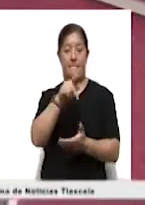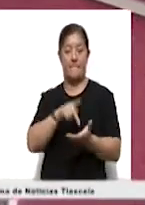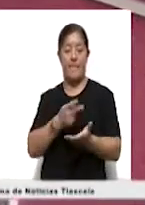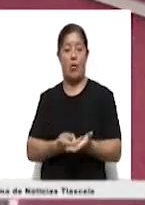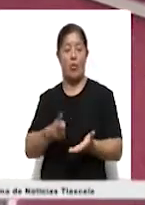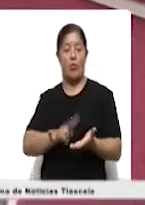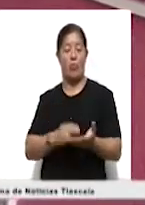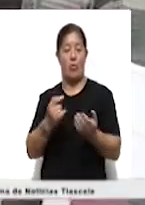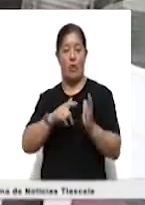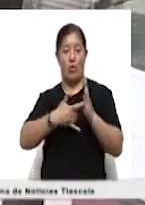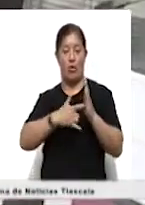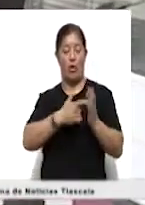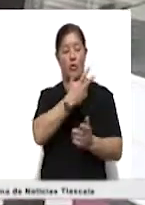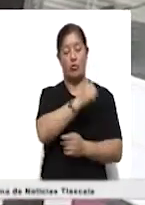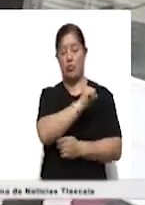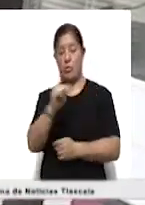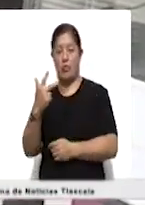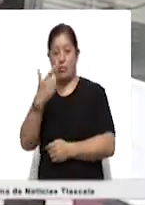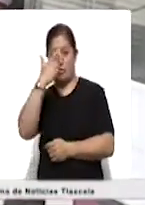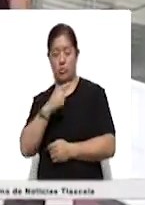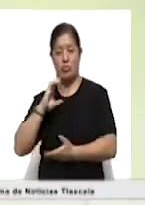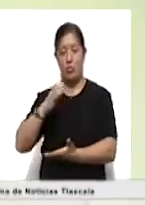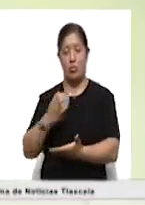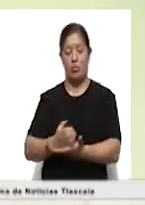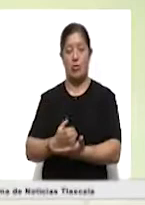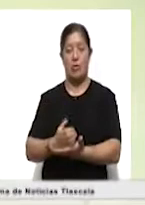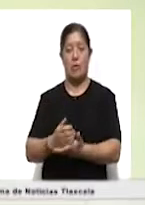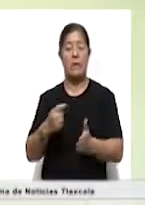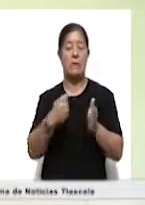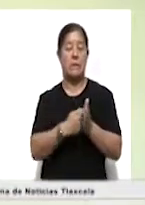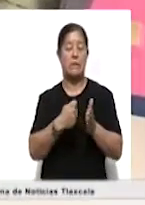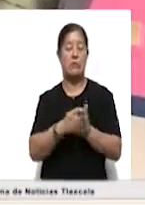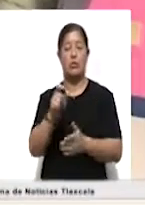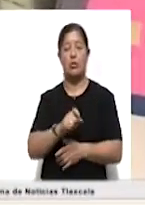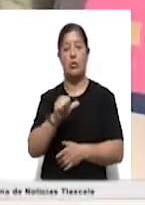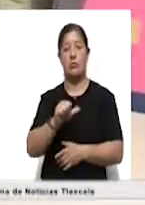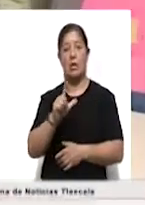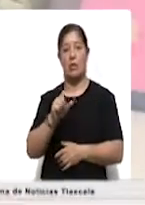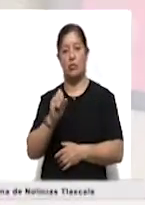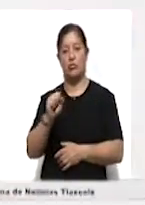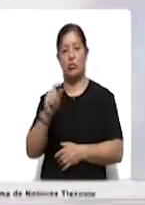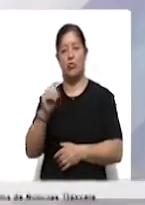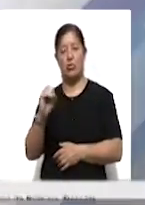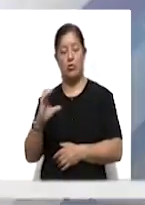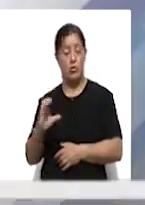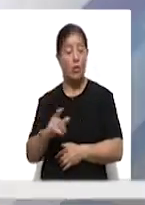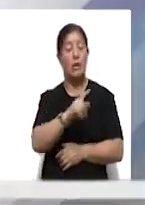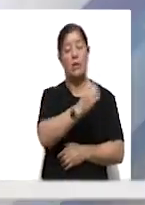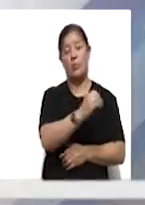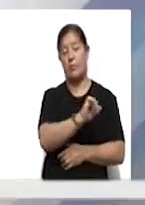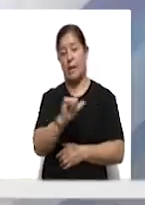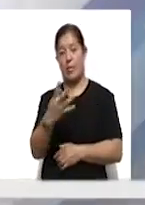turno, de 8 a 20 horas, así como las de Contla, Tlaxcala Xalostoc, con horario de lunes a viernes de 9 a 16 horas. Bueno,